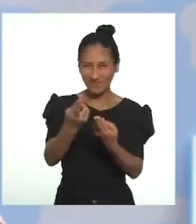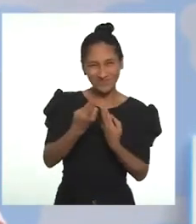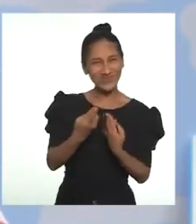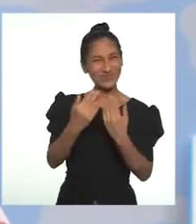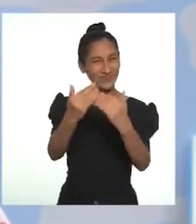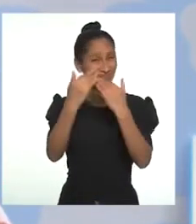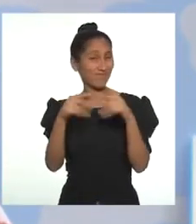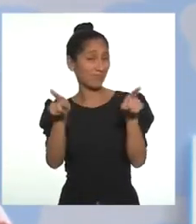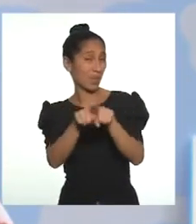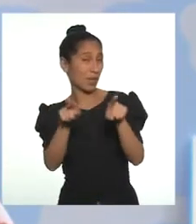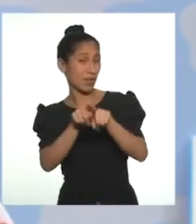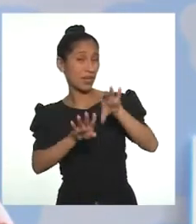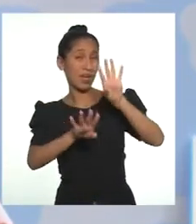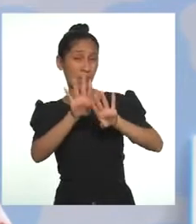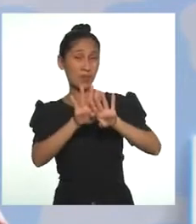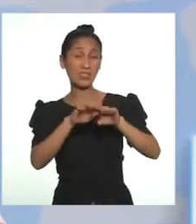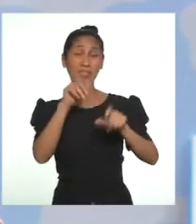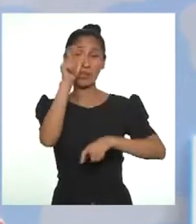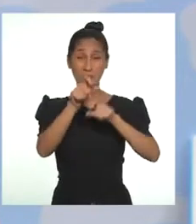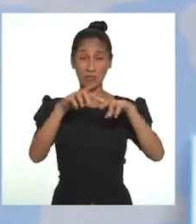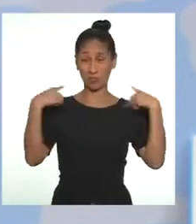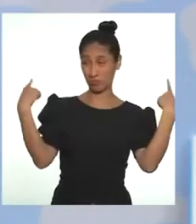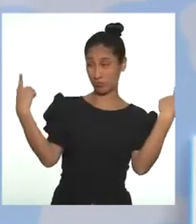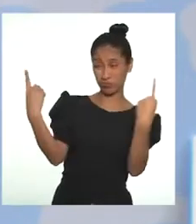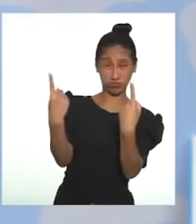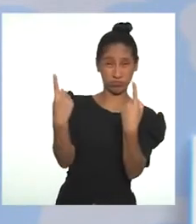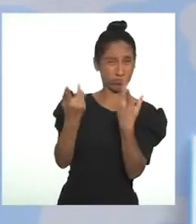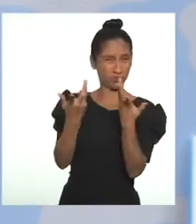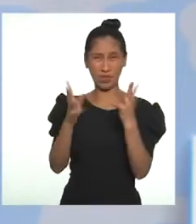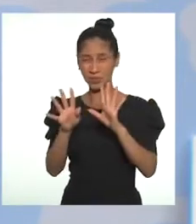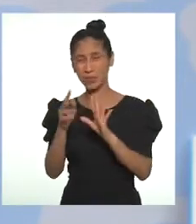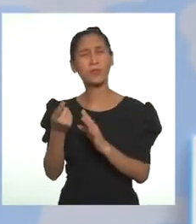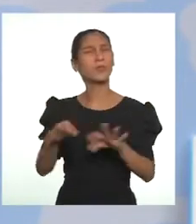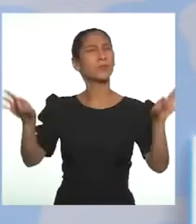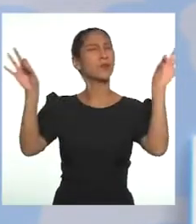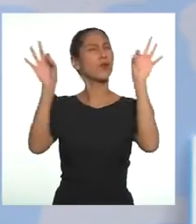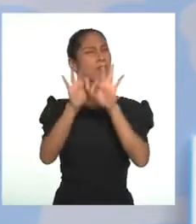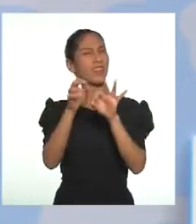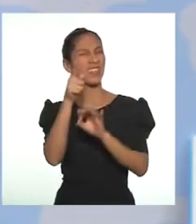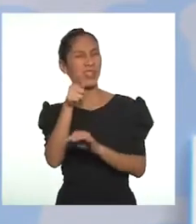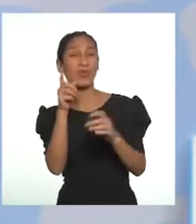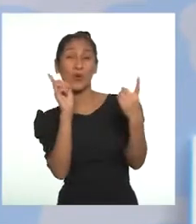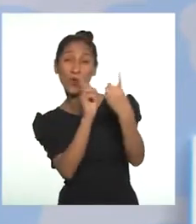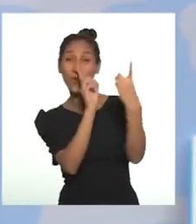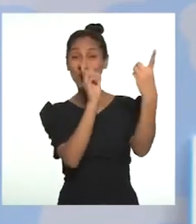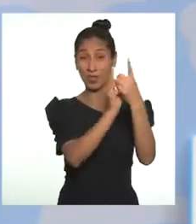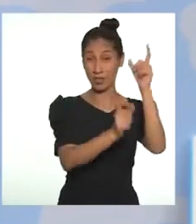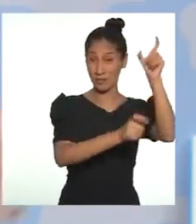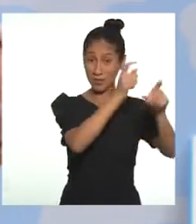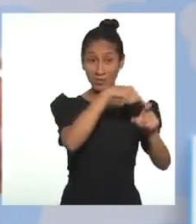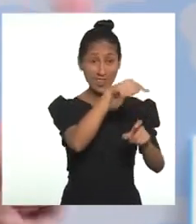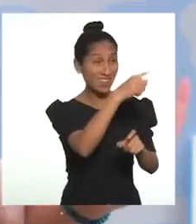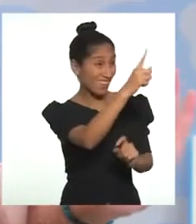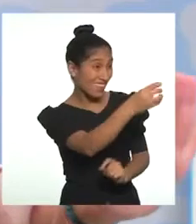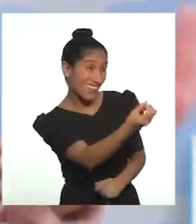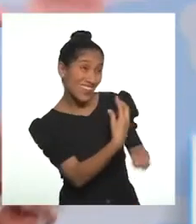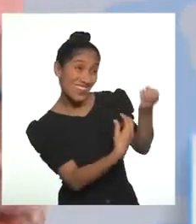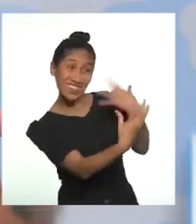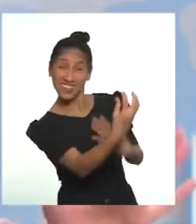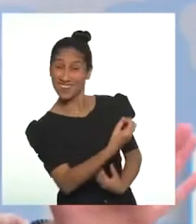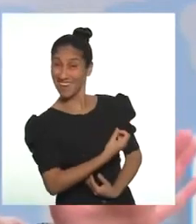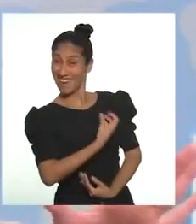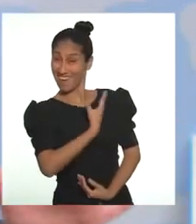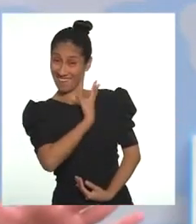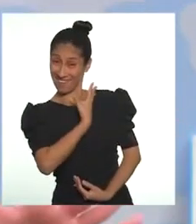entornos no ayudan. Así que trata de rodearte de personas que te ayuden a desarrollar tu propia seguridad y aléjate,